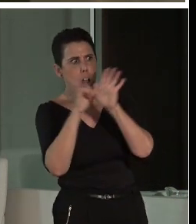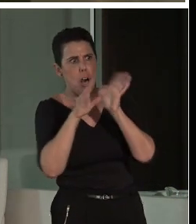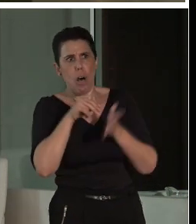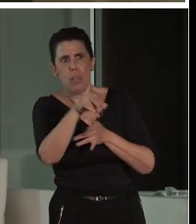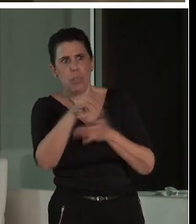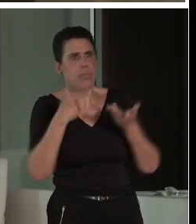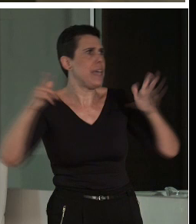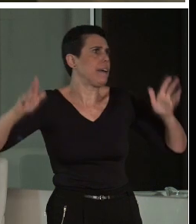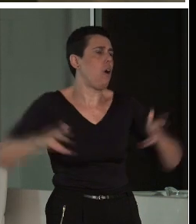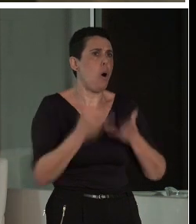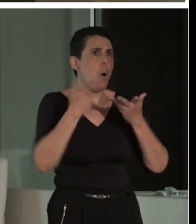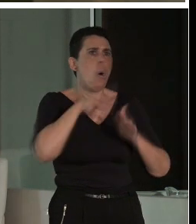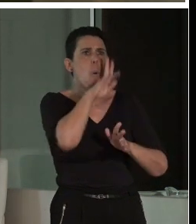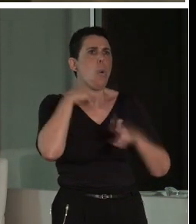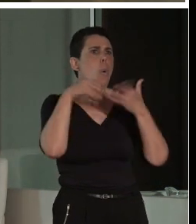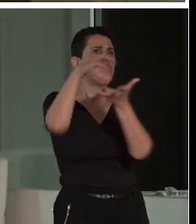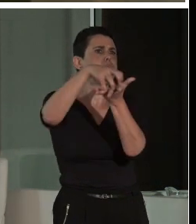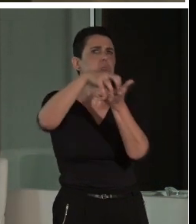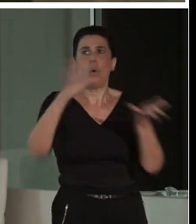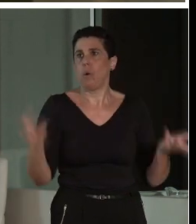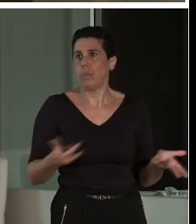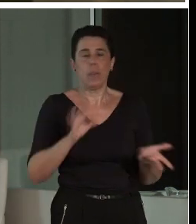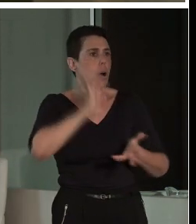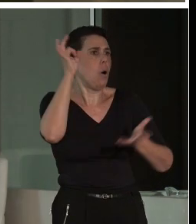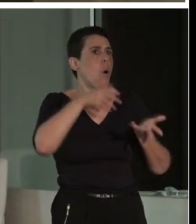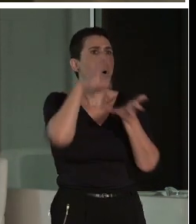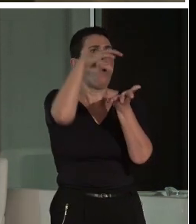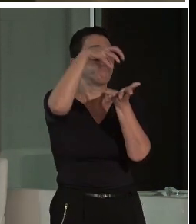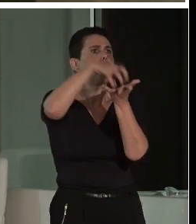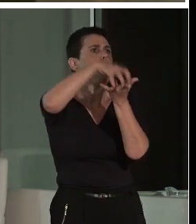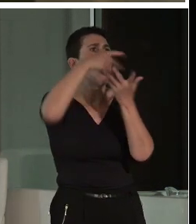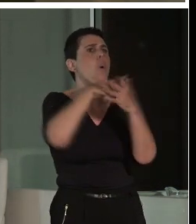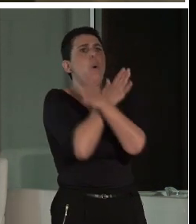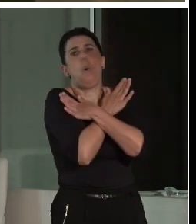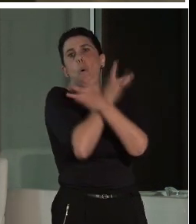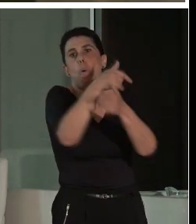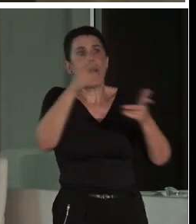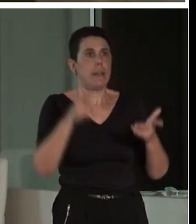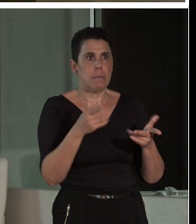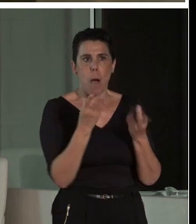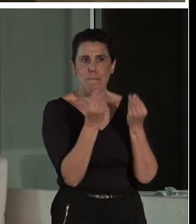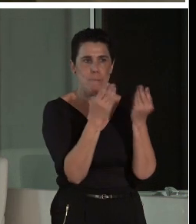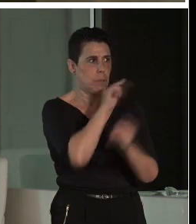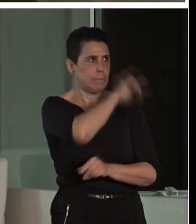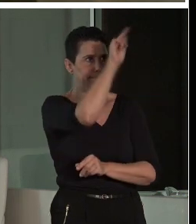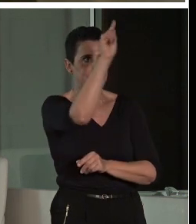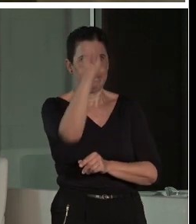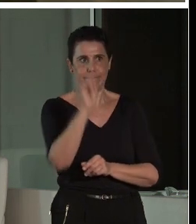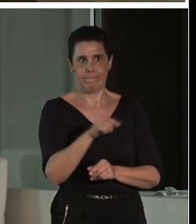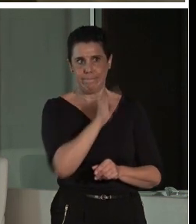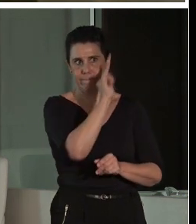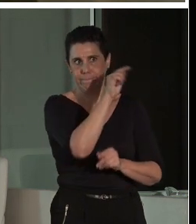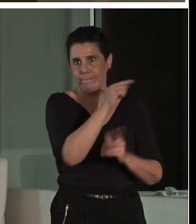sinagoga o los restos de ella, o una ermita del… Claro, hay que ser